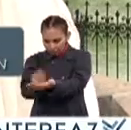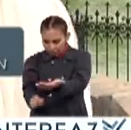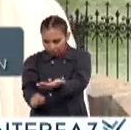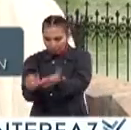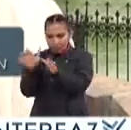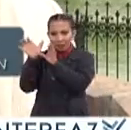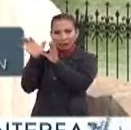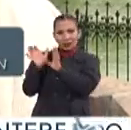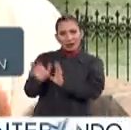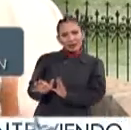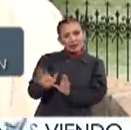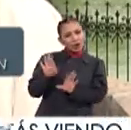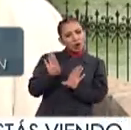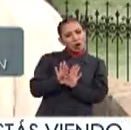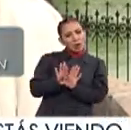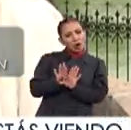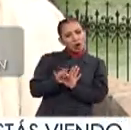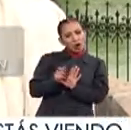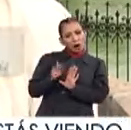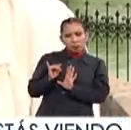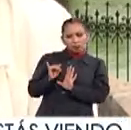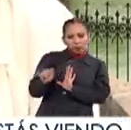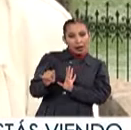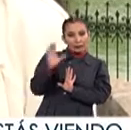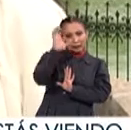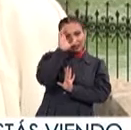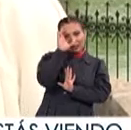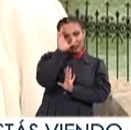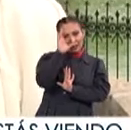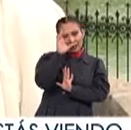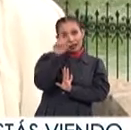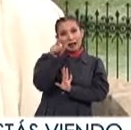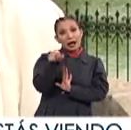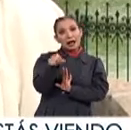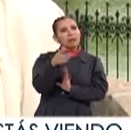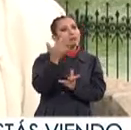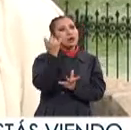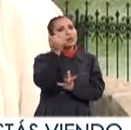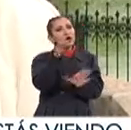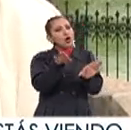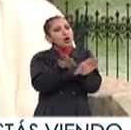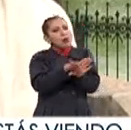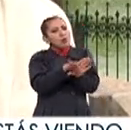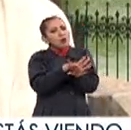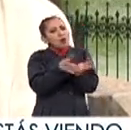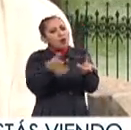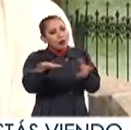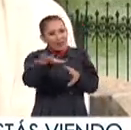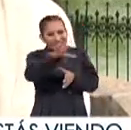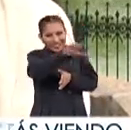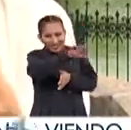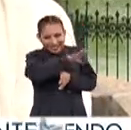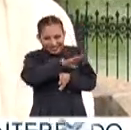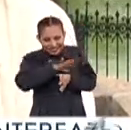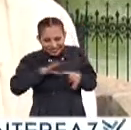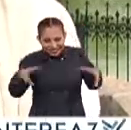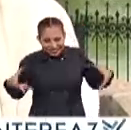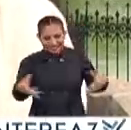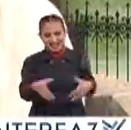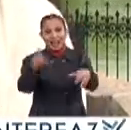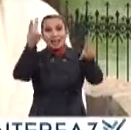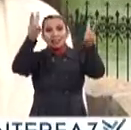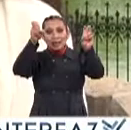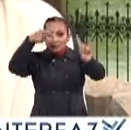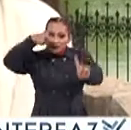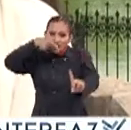Y de manera como marginal En la ciencia Y la idea es Cómo podemos hacer que ese tema